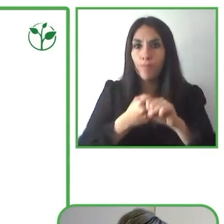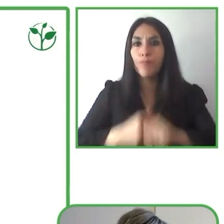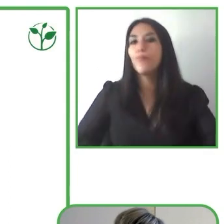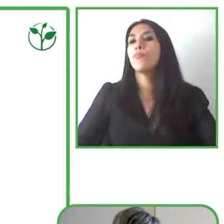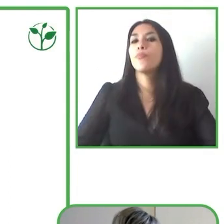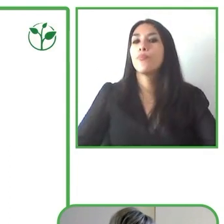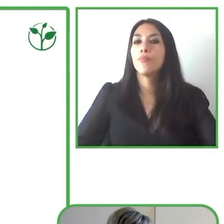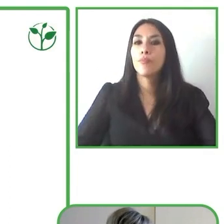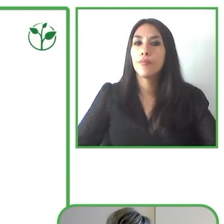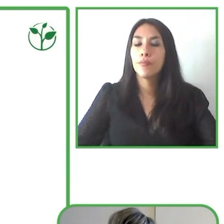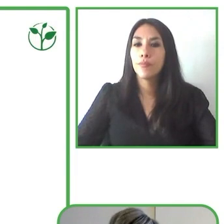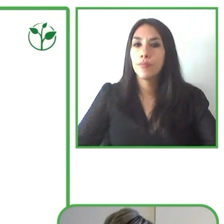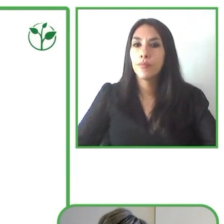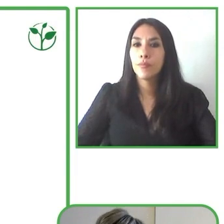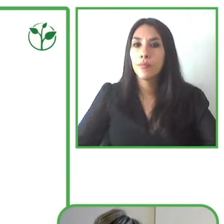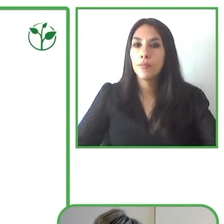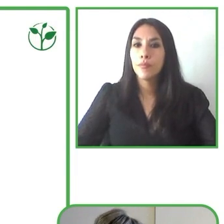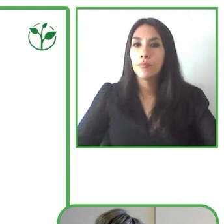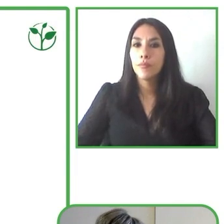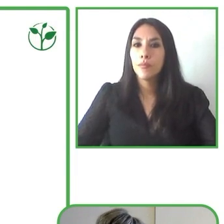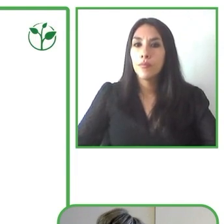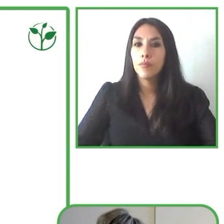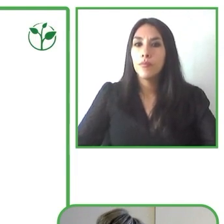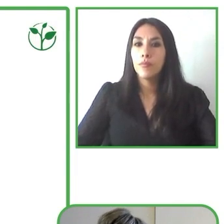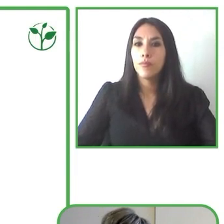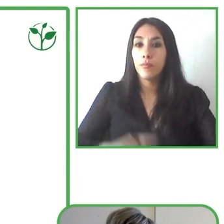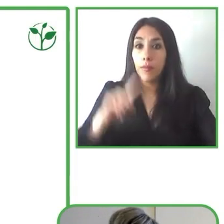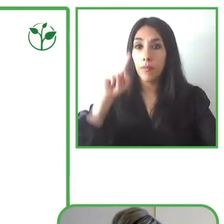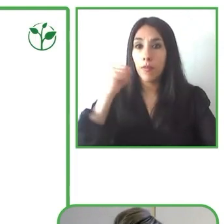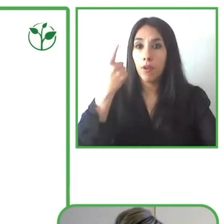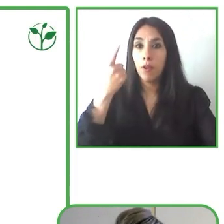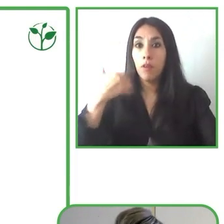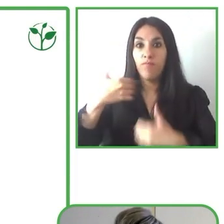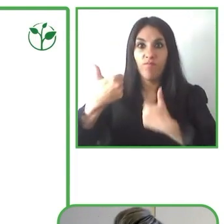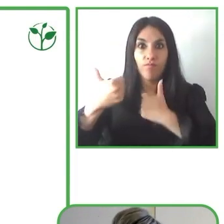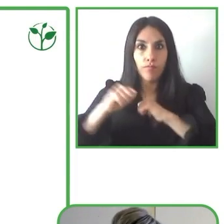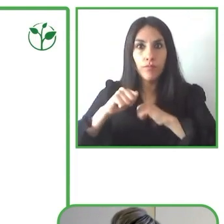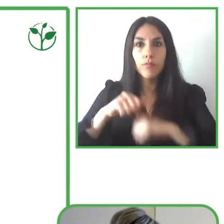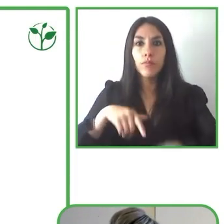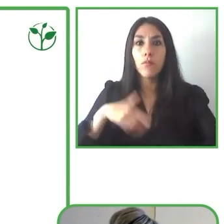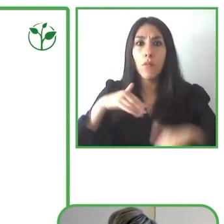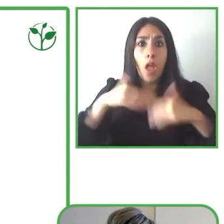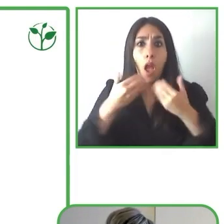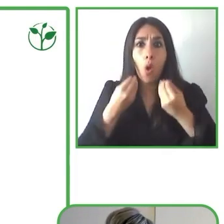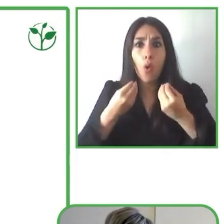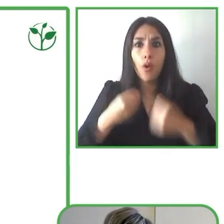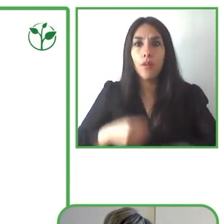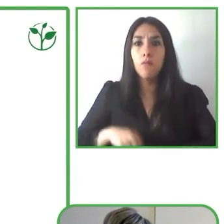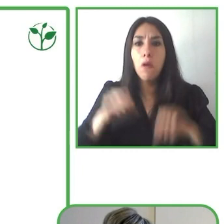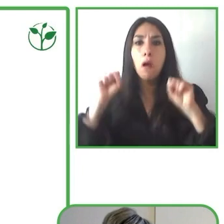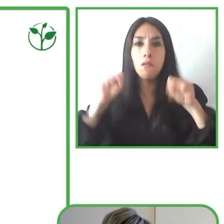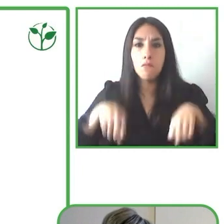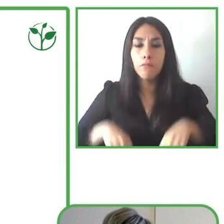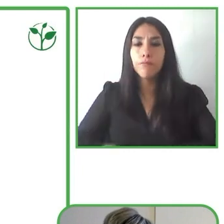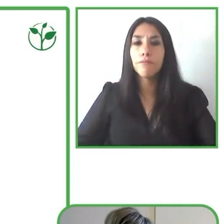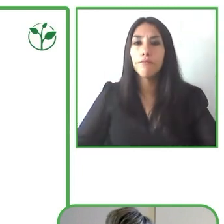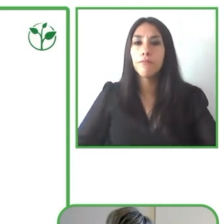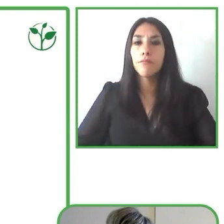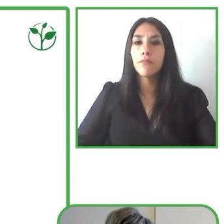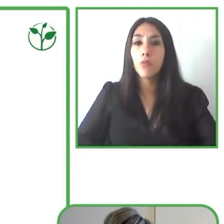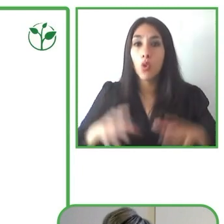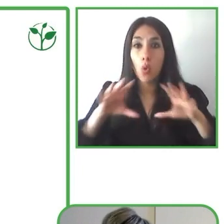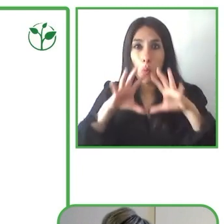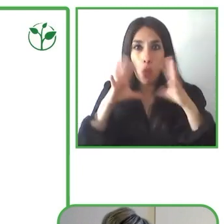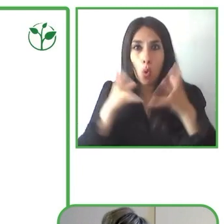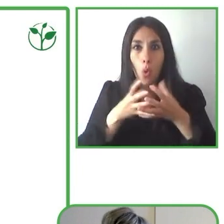Nuestro principal desafío es cómo podemos movilizar el mundo de las TICs para colaborar con